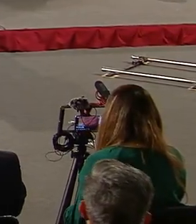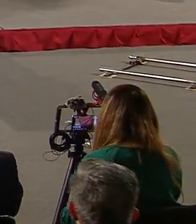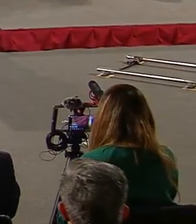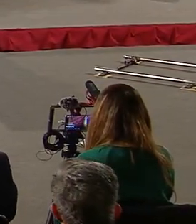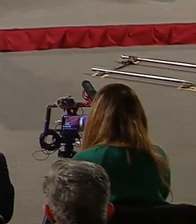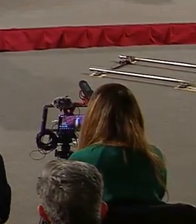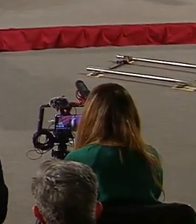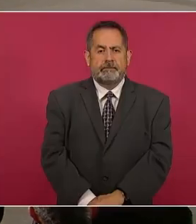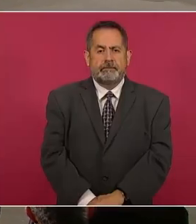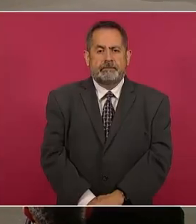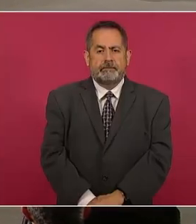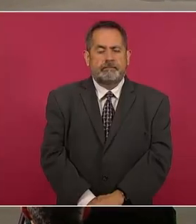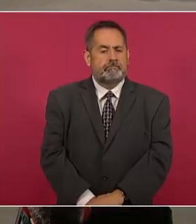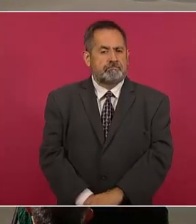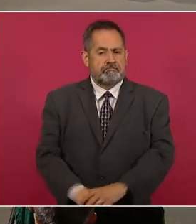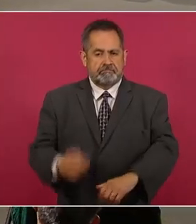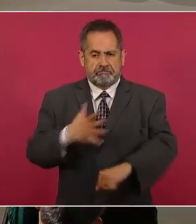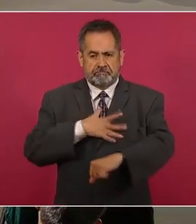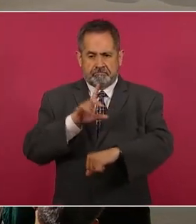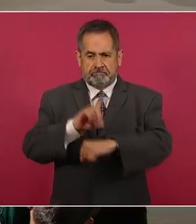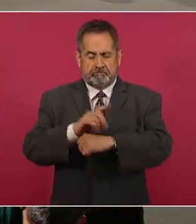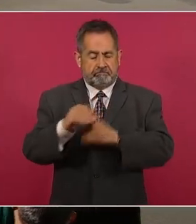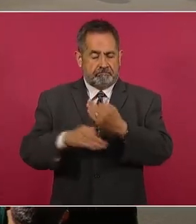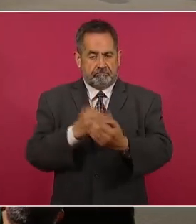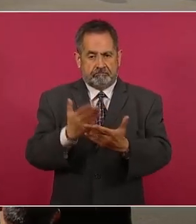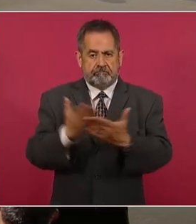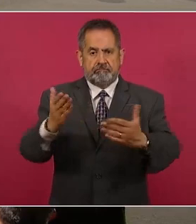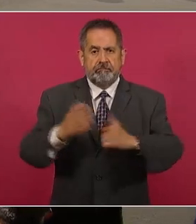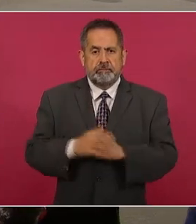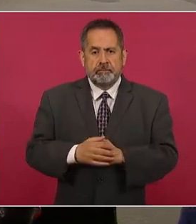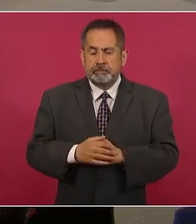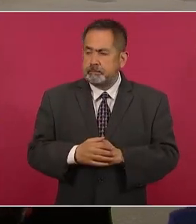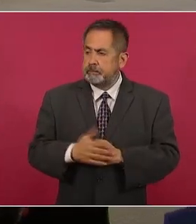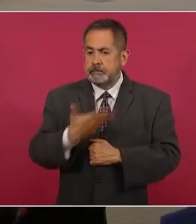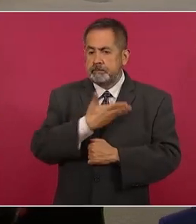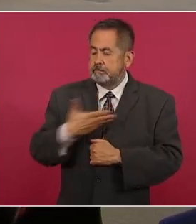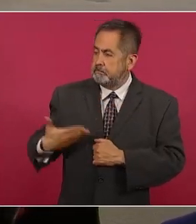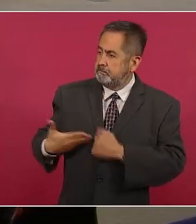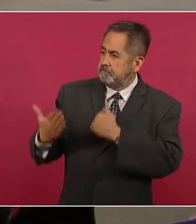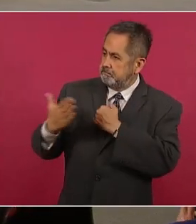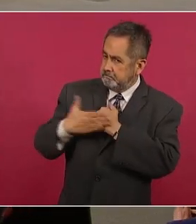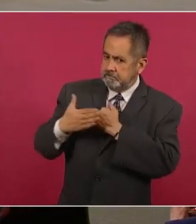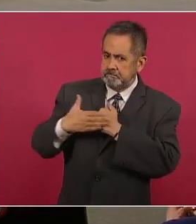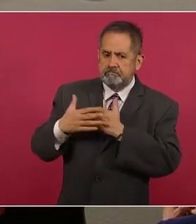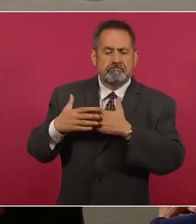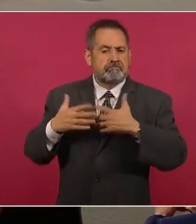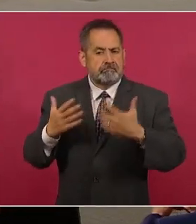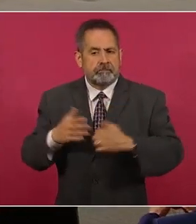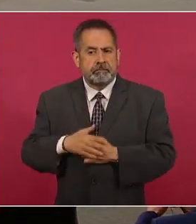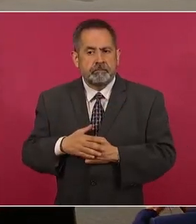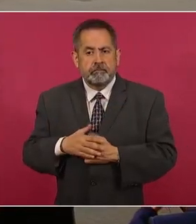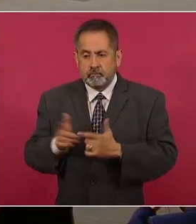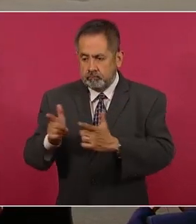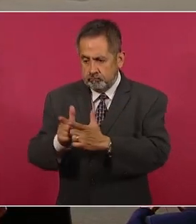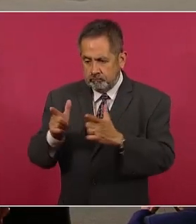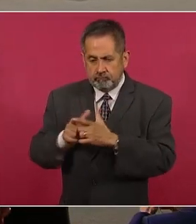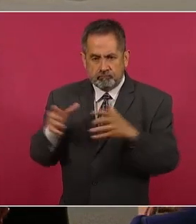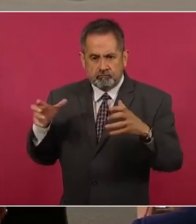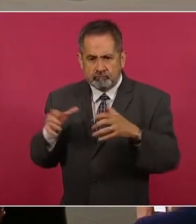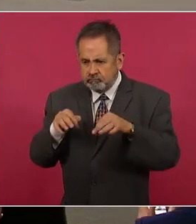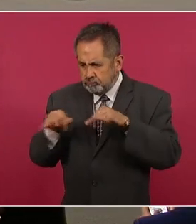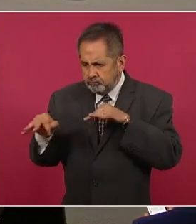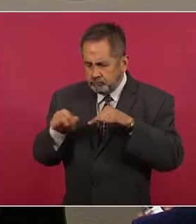Buenos días a todos. Atendiendo sus indicaciones, señor presidente, un grupo de trabajo encabezado por